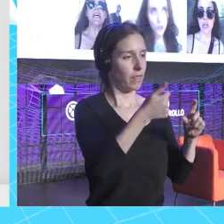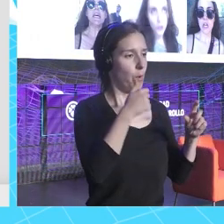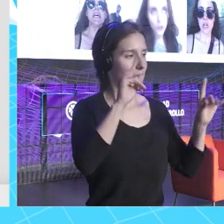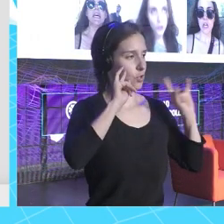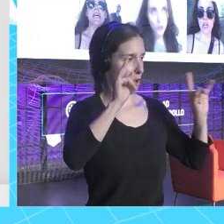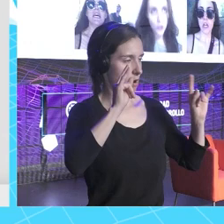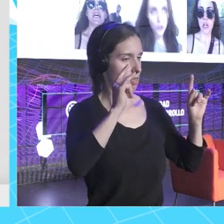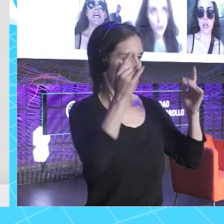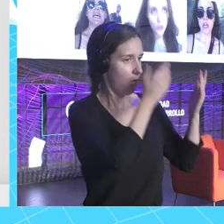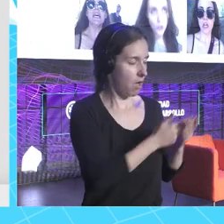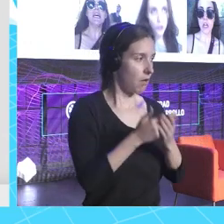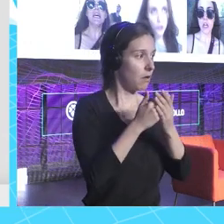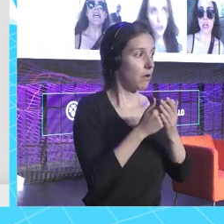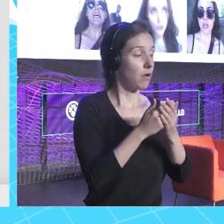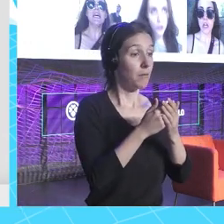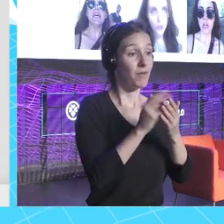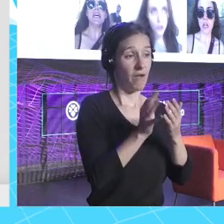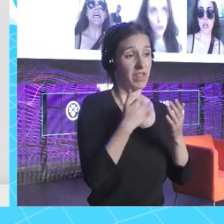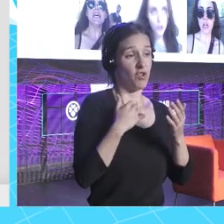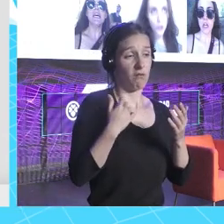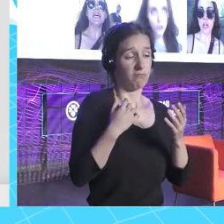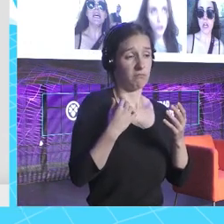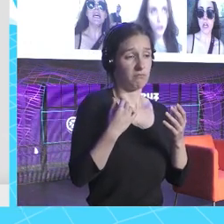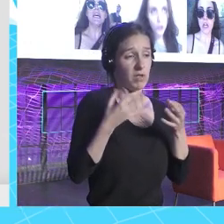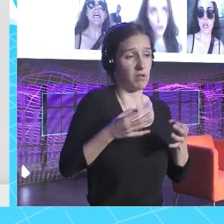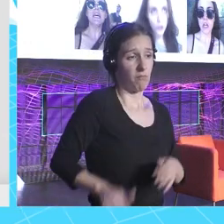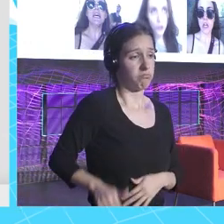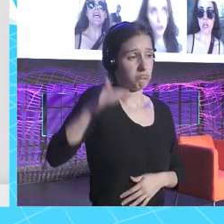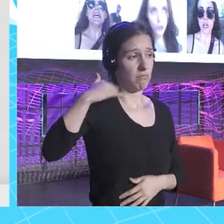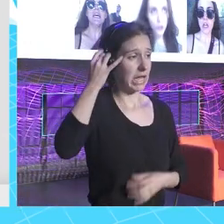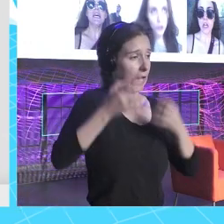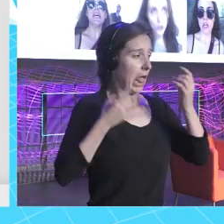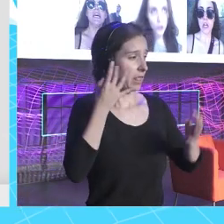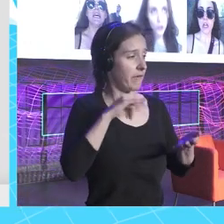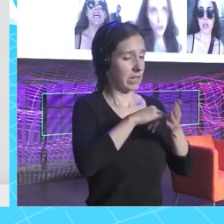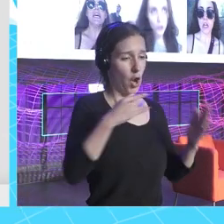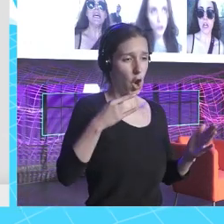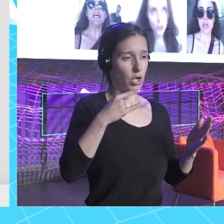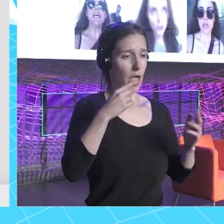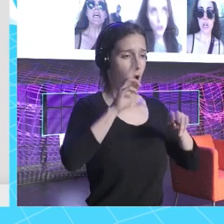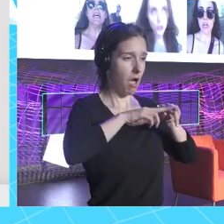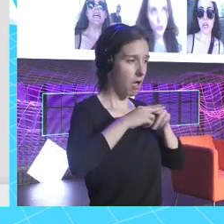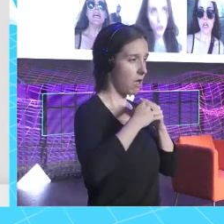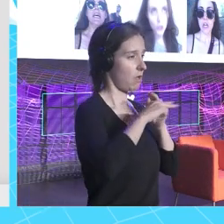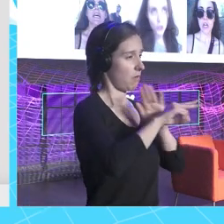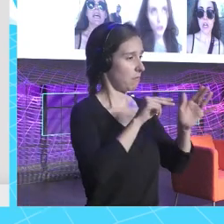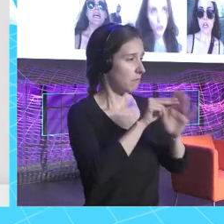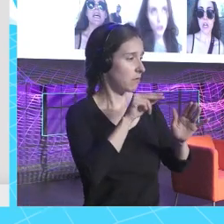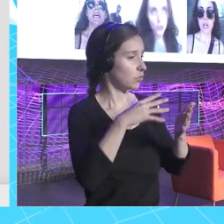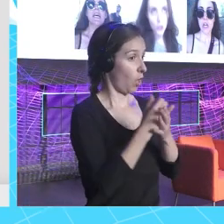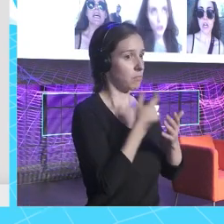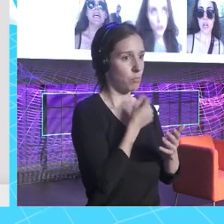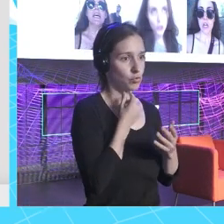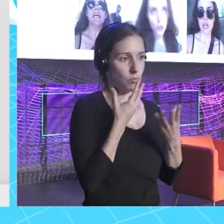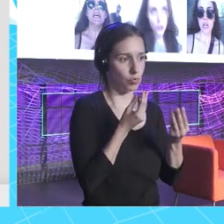es verdad que previamente siempre he sido muy creativa en el sentido de que siempre me ha gustado muchísimo la tecnología, grabar, editar y todo esto. No sé si alguien, bueno, es que